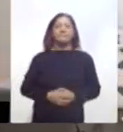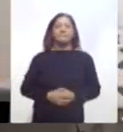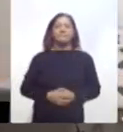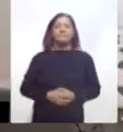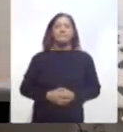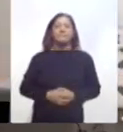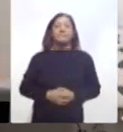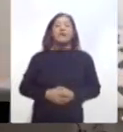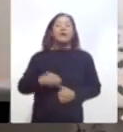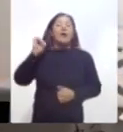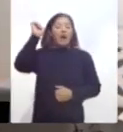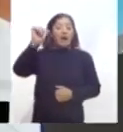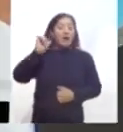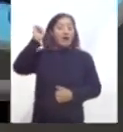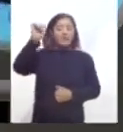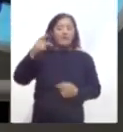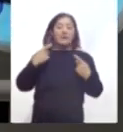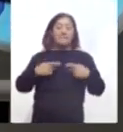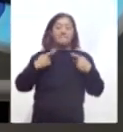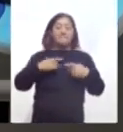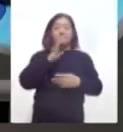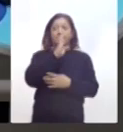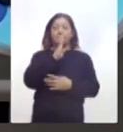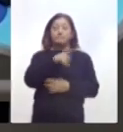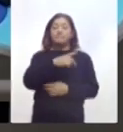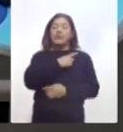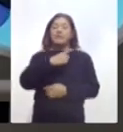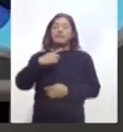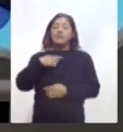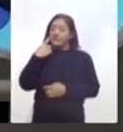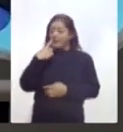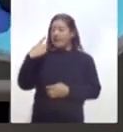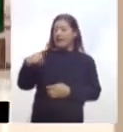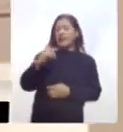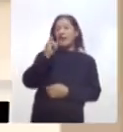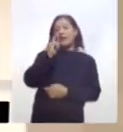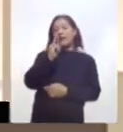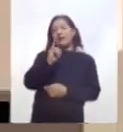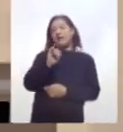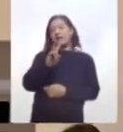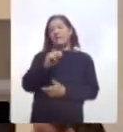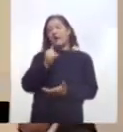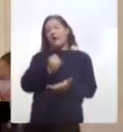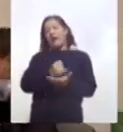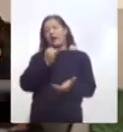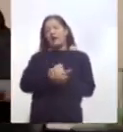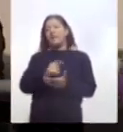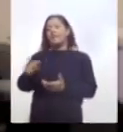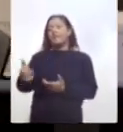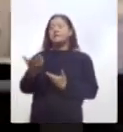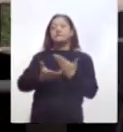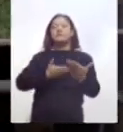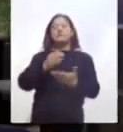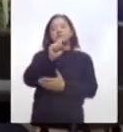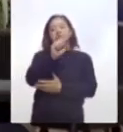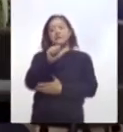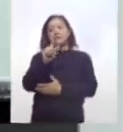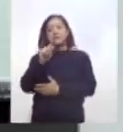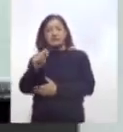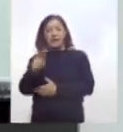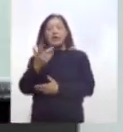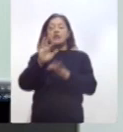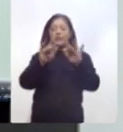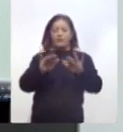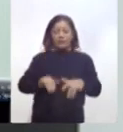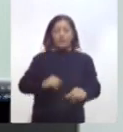Durante abril, las personas físicas deberán presentar la Declaración de Impuestos ante el Servicio de Administración Tributaria. En el portal del SAT,